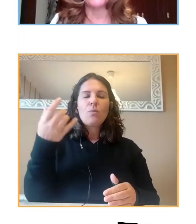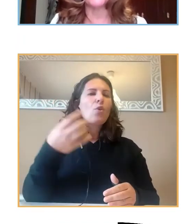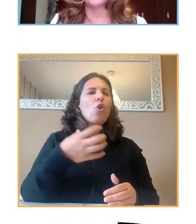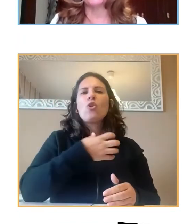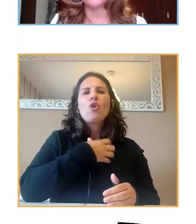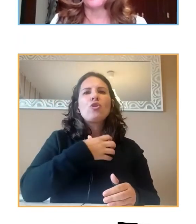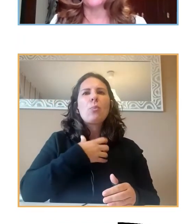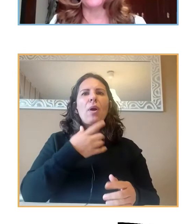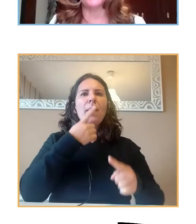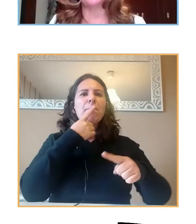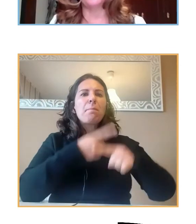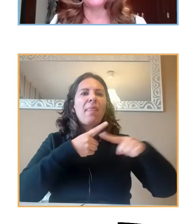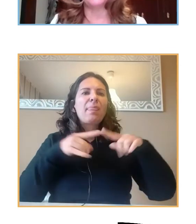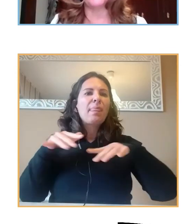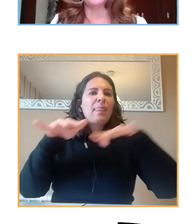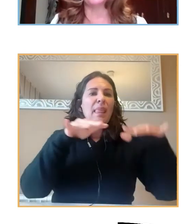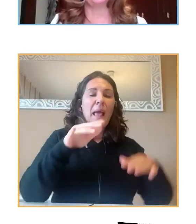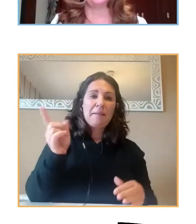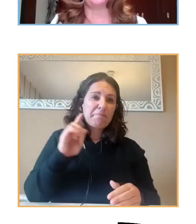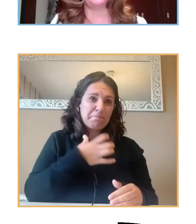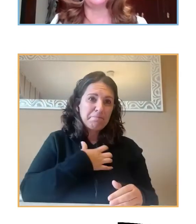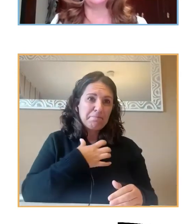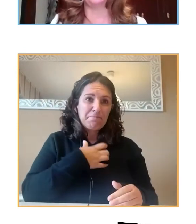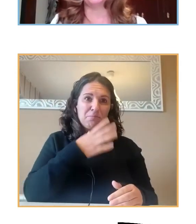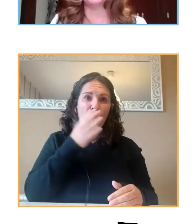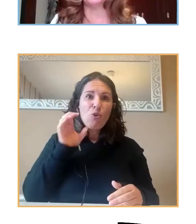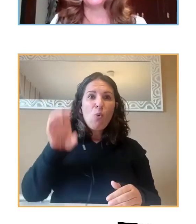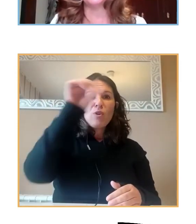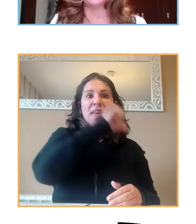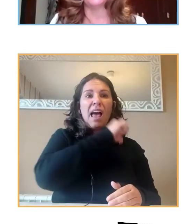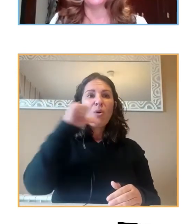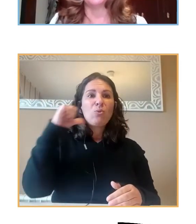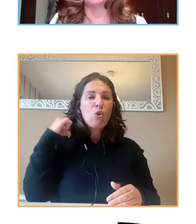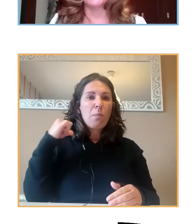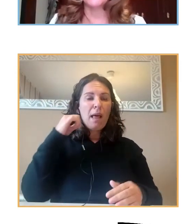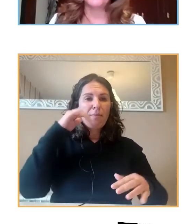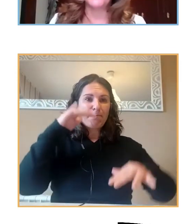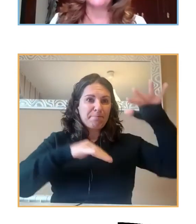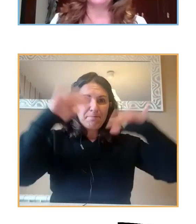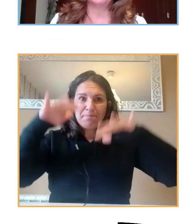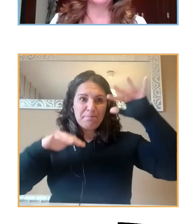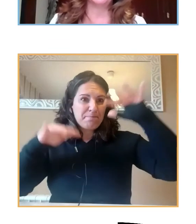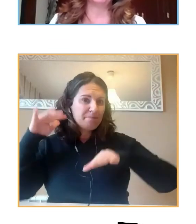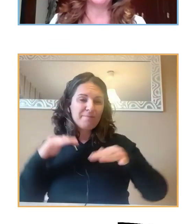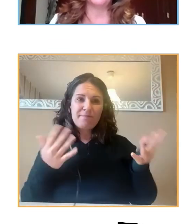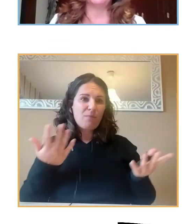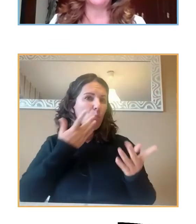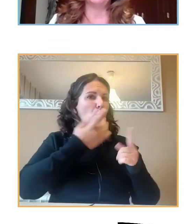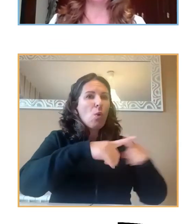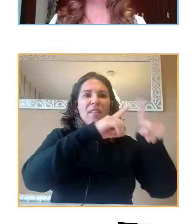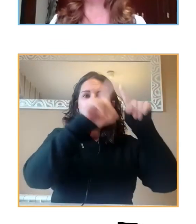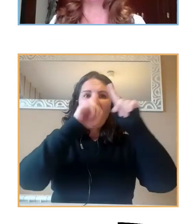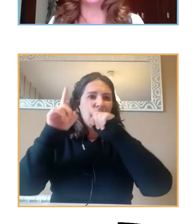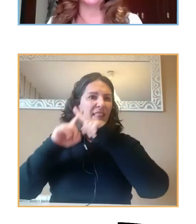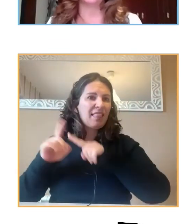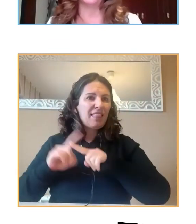exacta porque cada comunidad autónoma tiene una distribución de profesionales y además es muy distinto como se aborda en